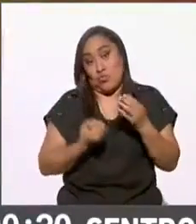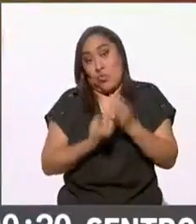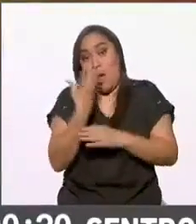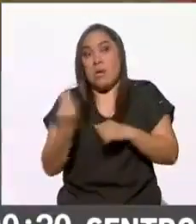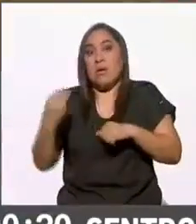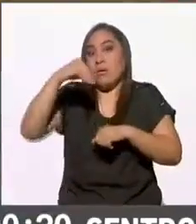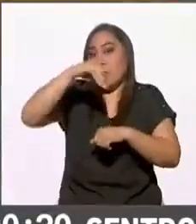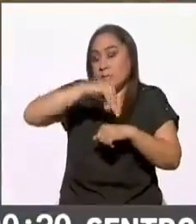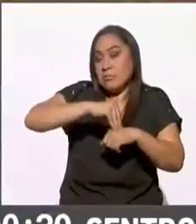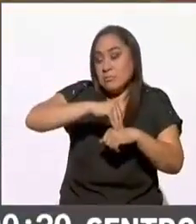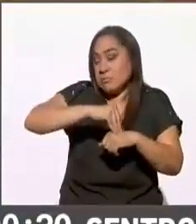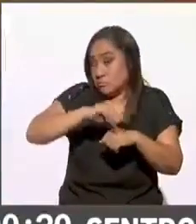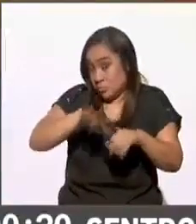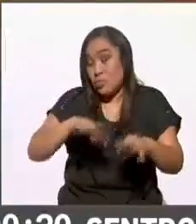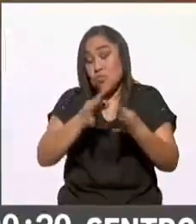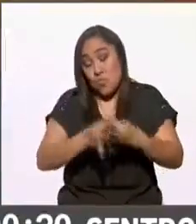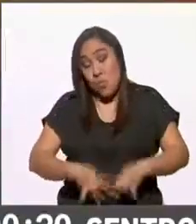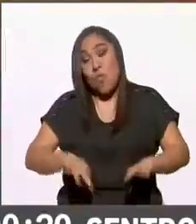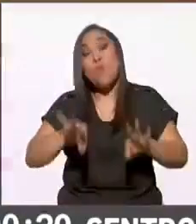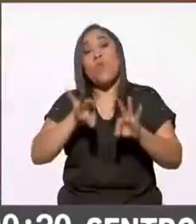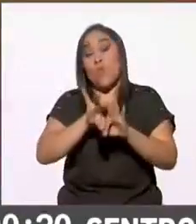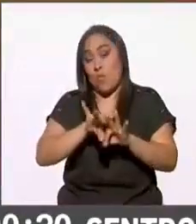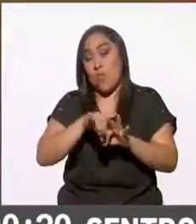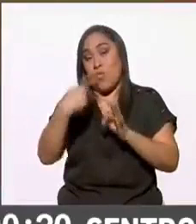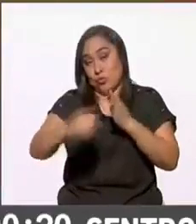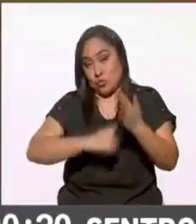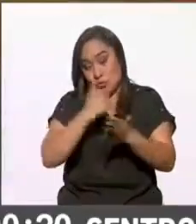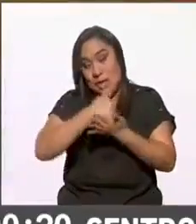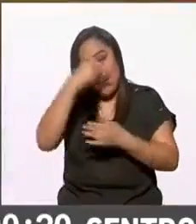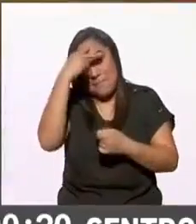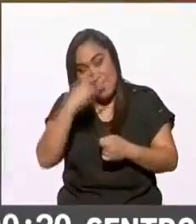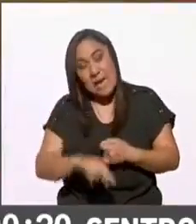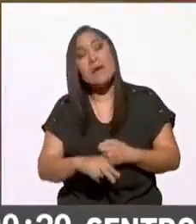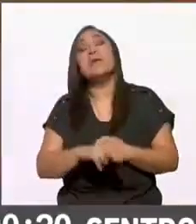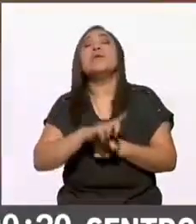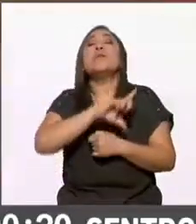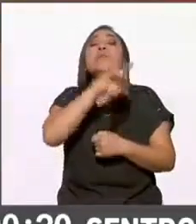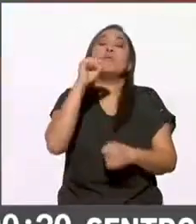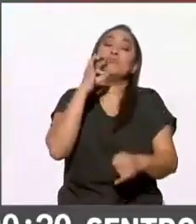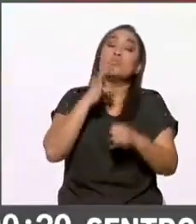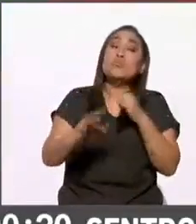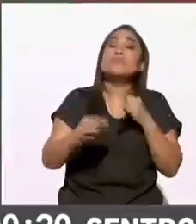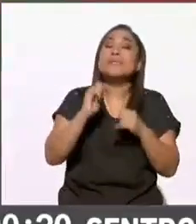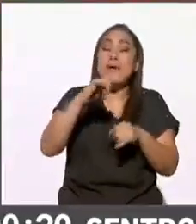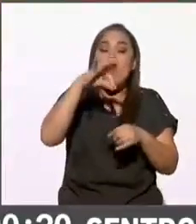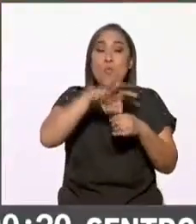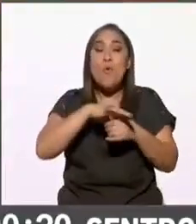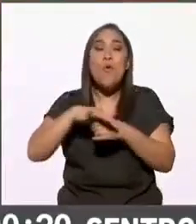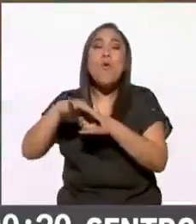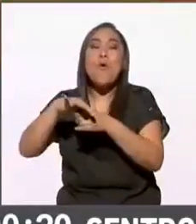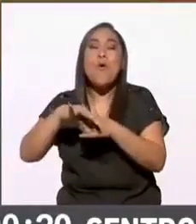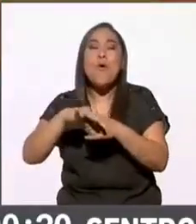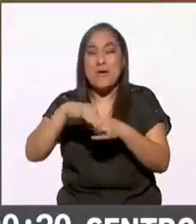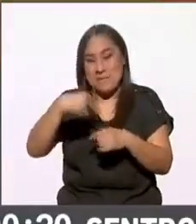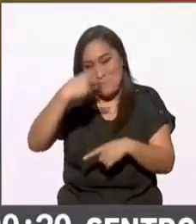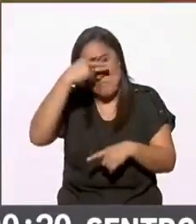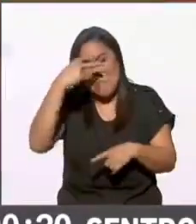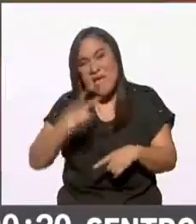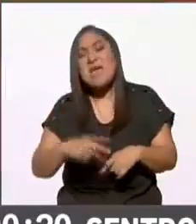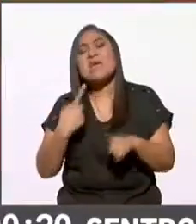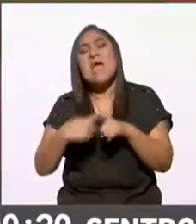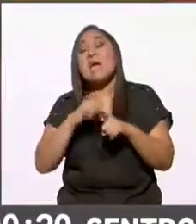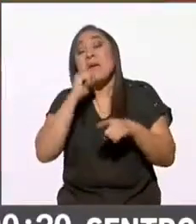muy importante y también pues que se den los resultados finales del voto chilango el voto que emiten nuestros